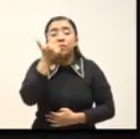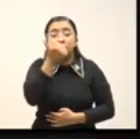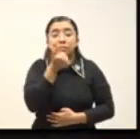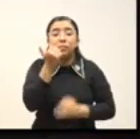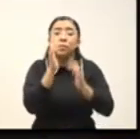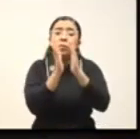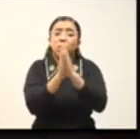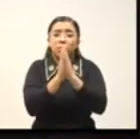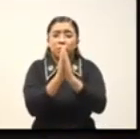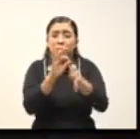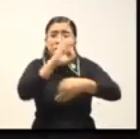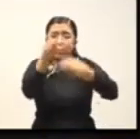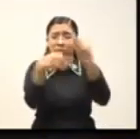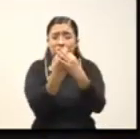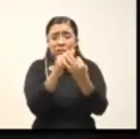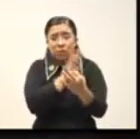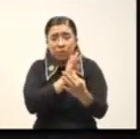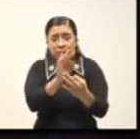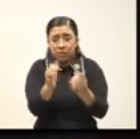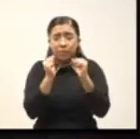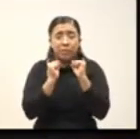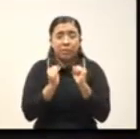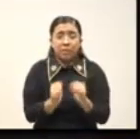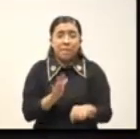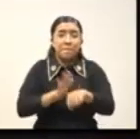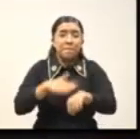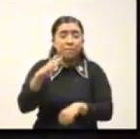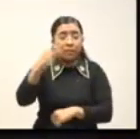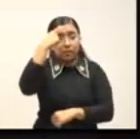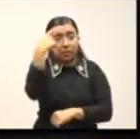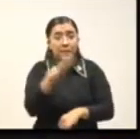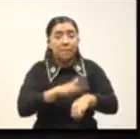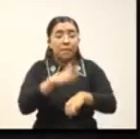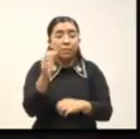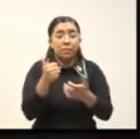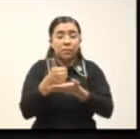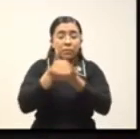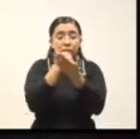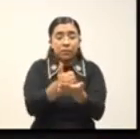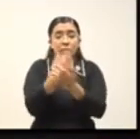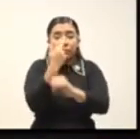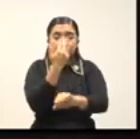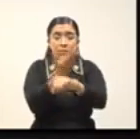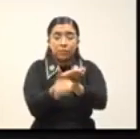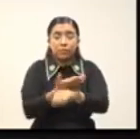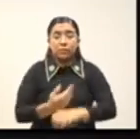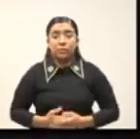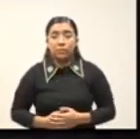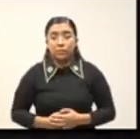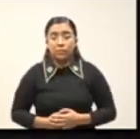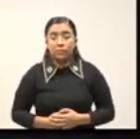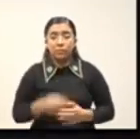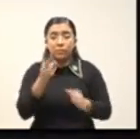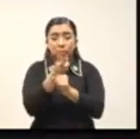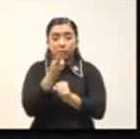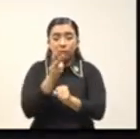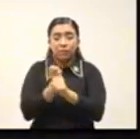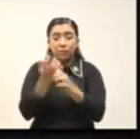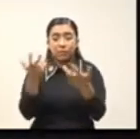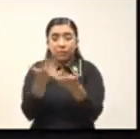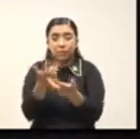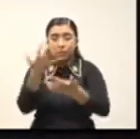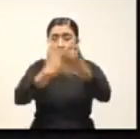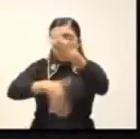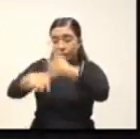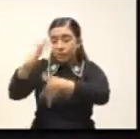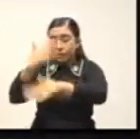que todos nos sintamos más seguros en todos los aspectos, y con mayor ayuda y apoyo de las autoridades. El exhorto que acabamos de escuchar, como